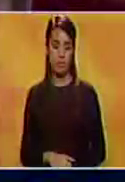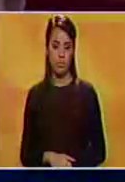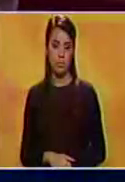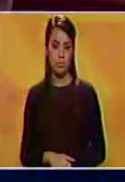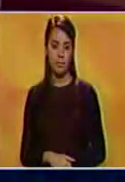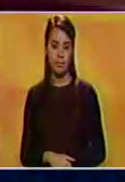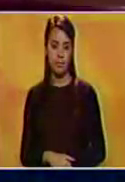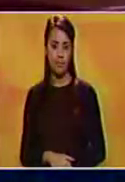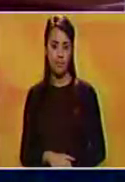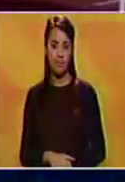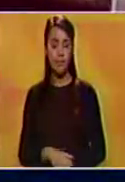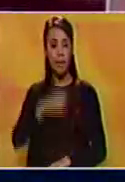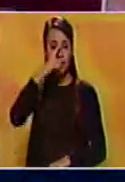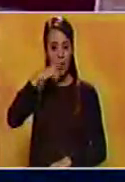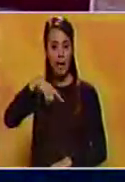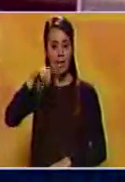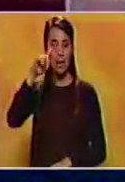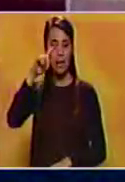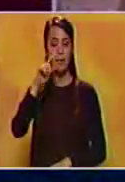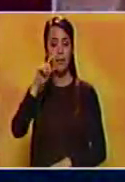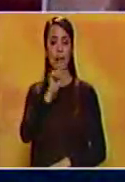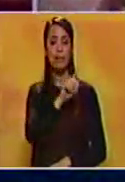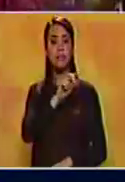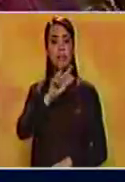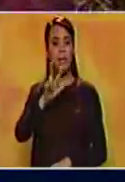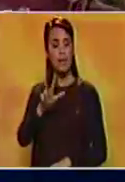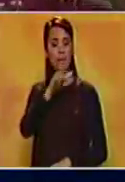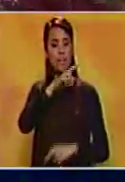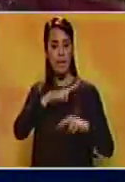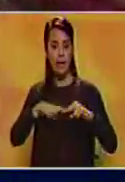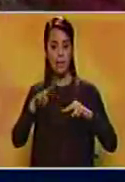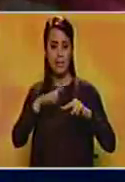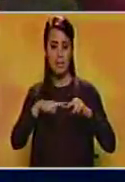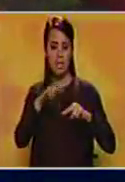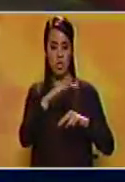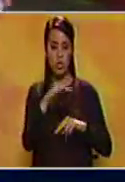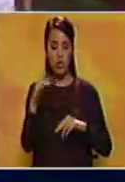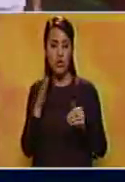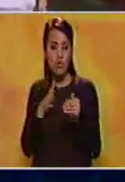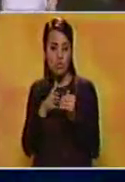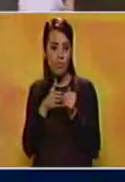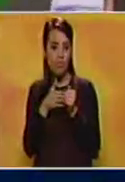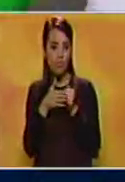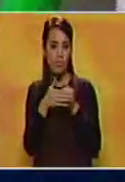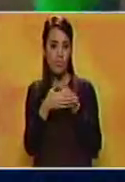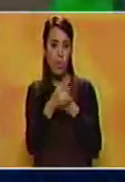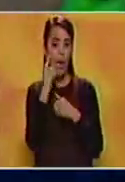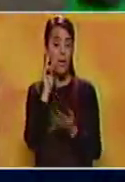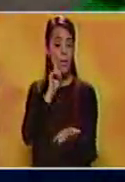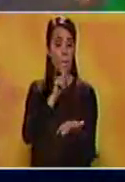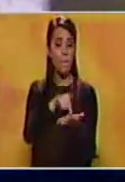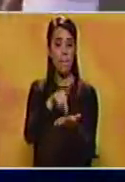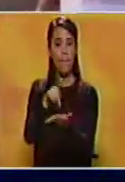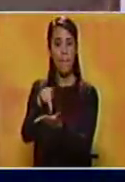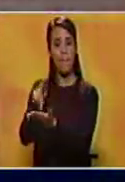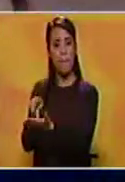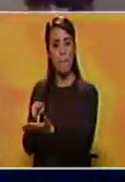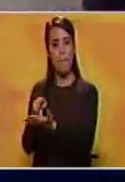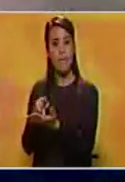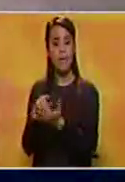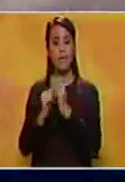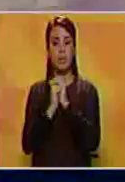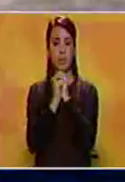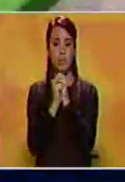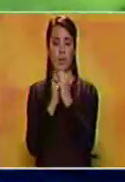Y cerramos en Tailandia, donde los 13 jóvenes que estuvieron atrapados en una cueva participaron en una ceremonia de